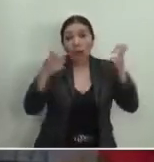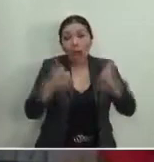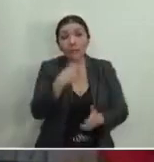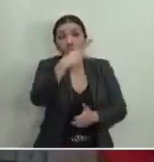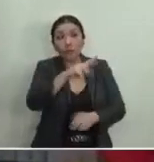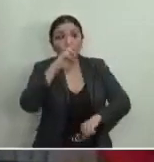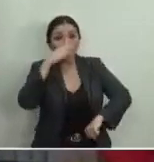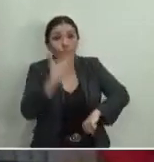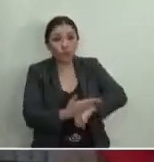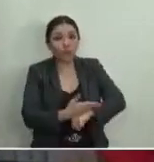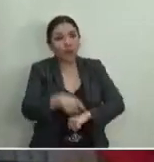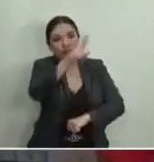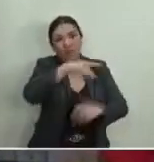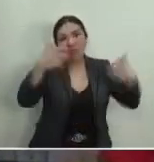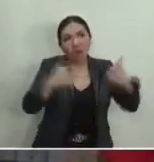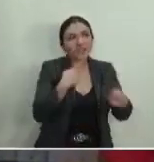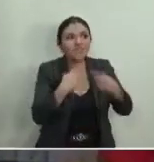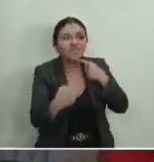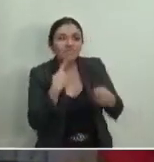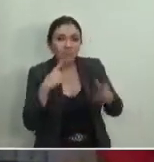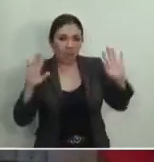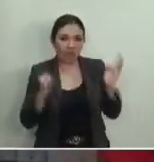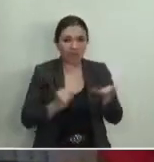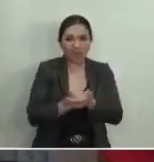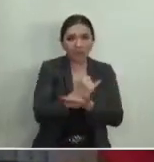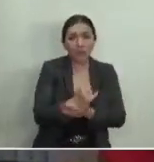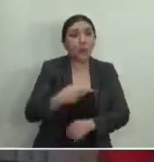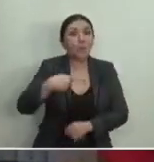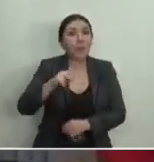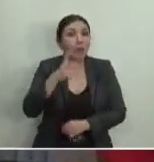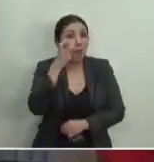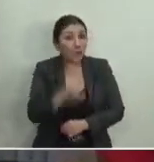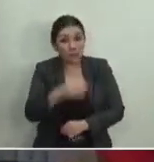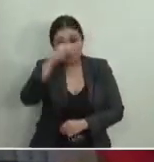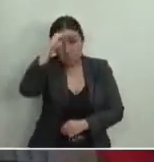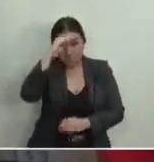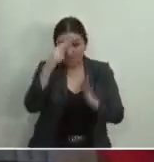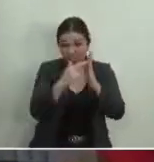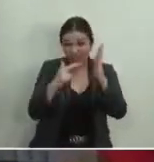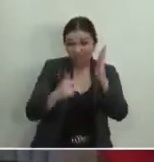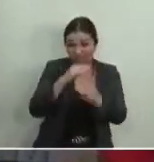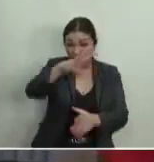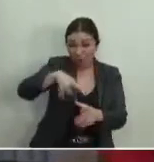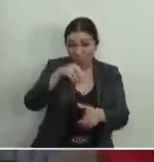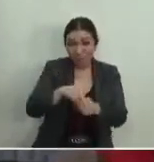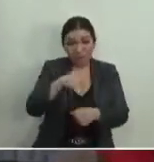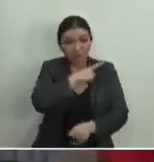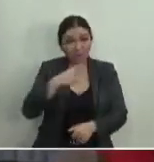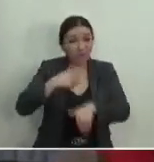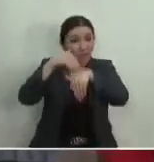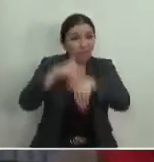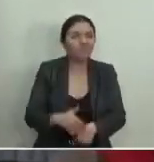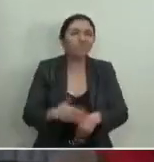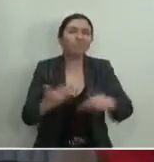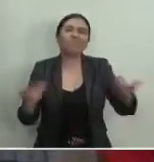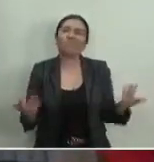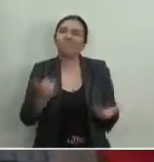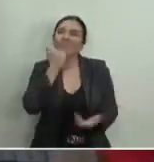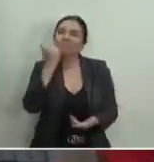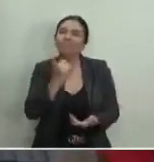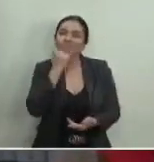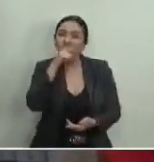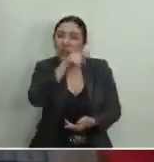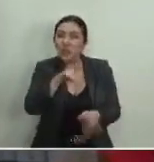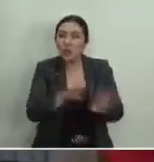jurisdicción lo resuelvan, pero no es contundente que esa sea la regla general. Incluso me atrevo a decir que en la visión